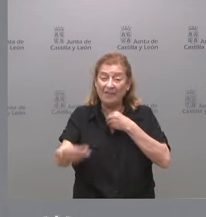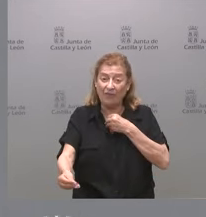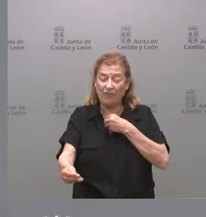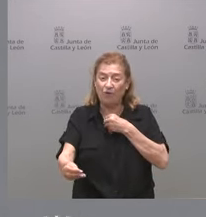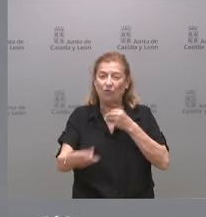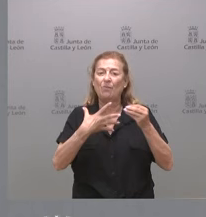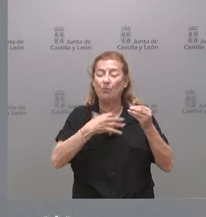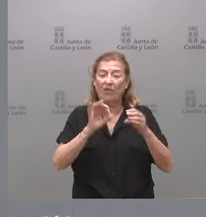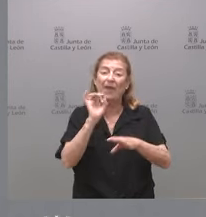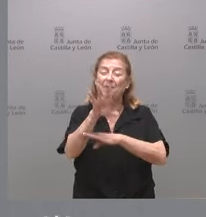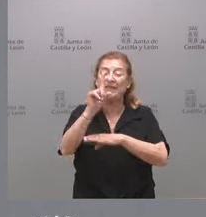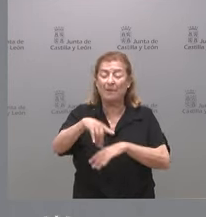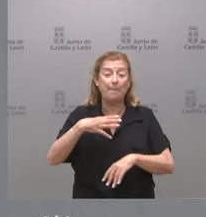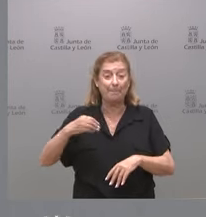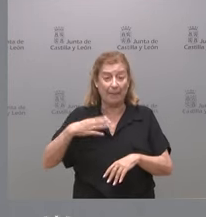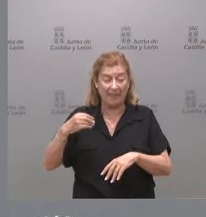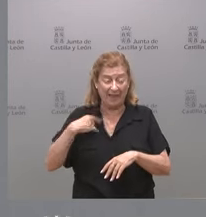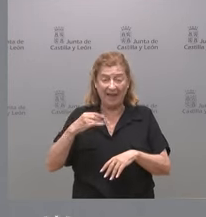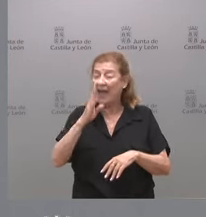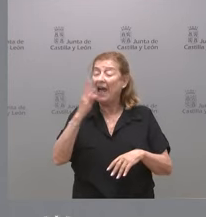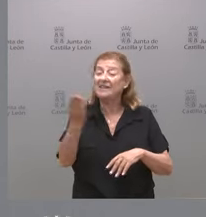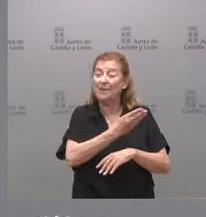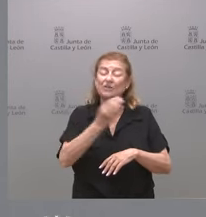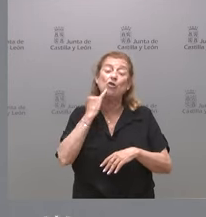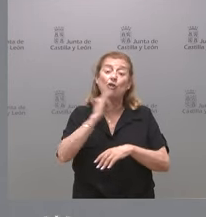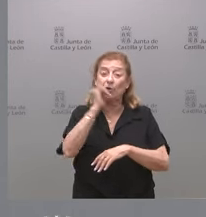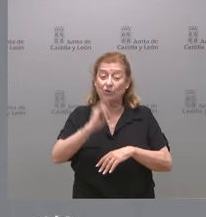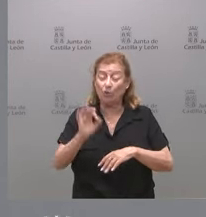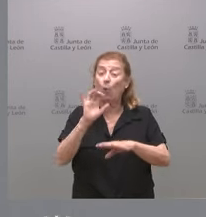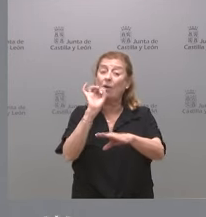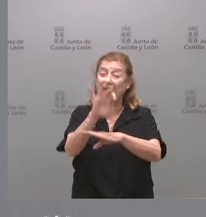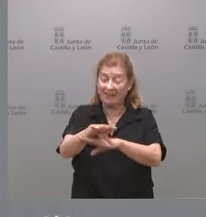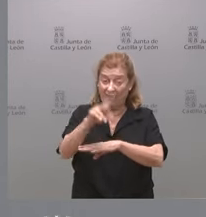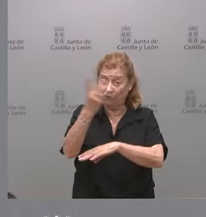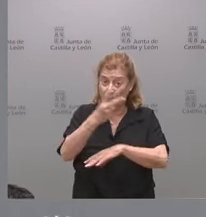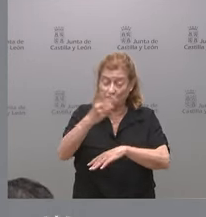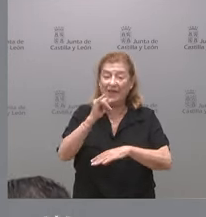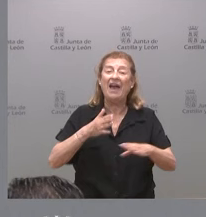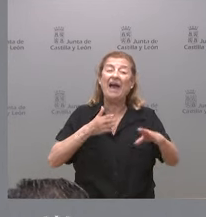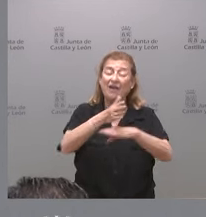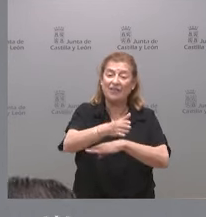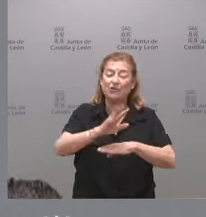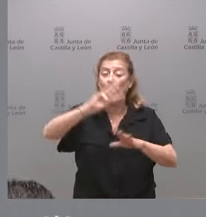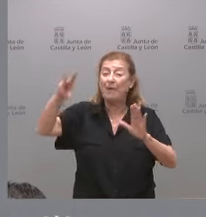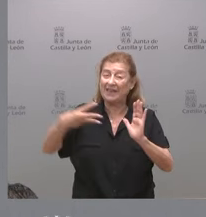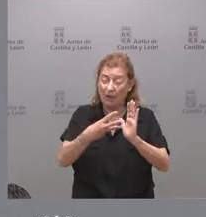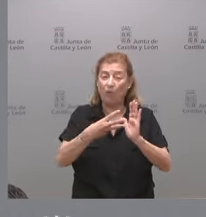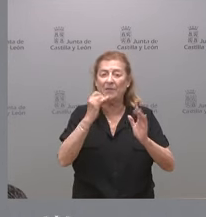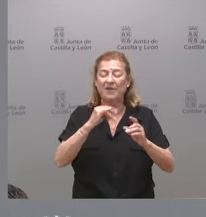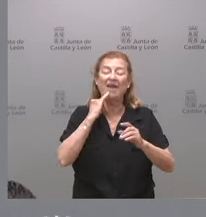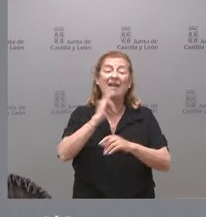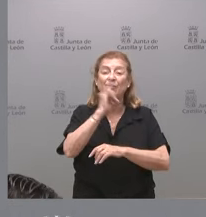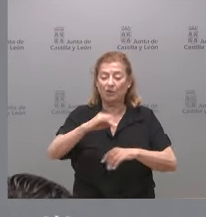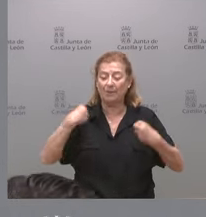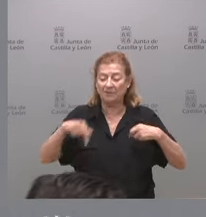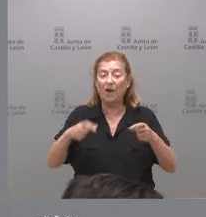que se pueda enviar también en papel, a través del correo postal y acceso a través de la página web y de la sede electrónica de